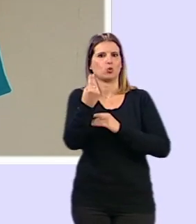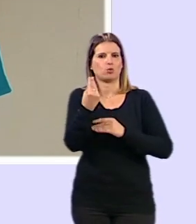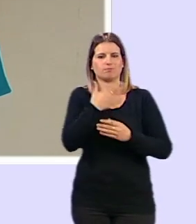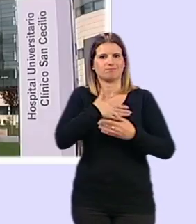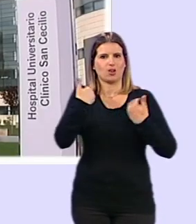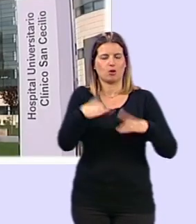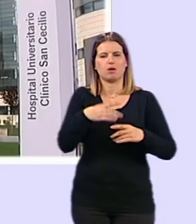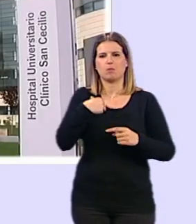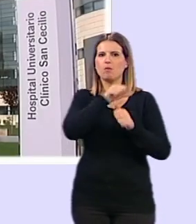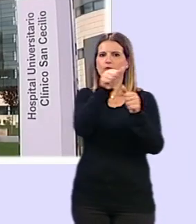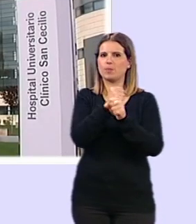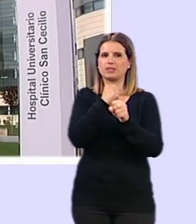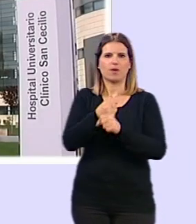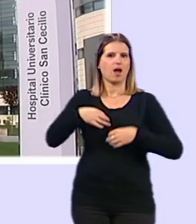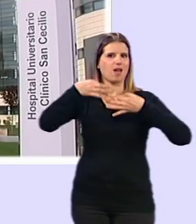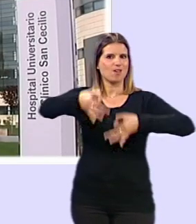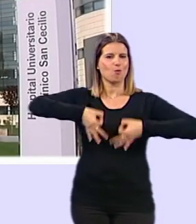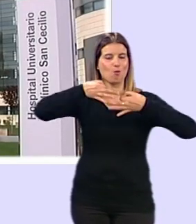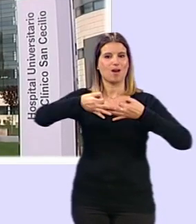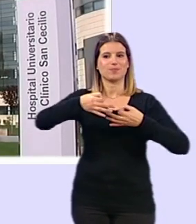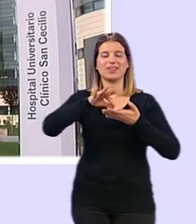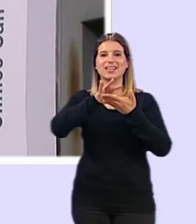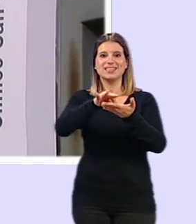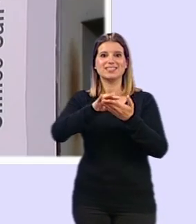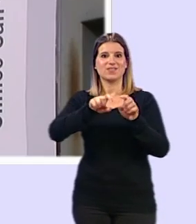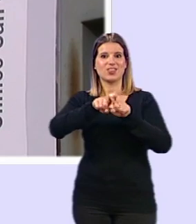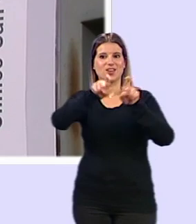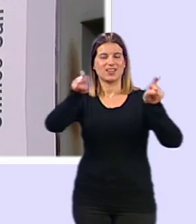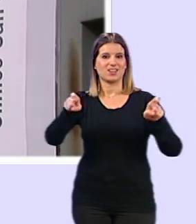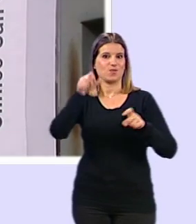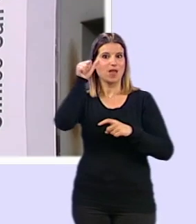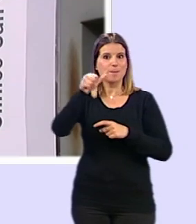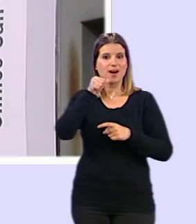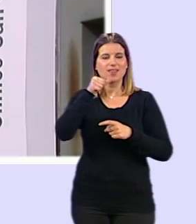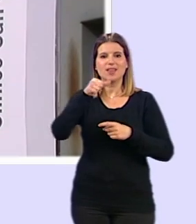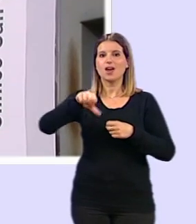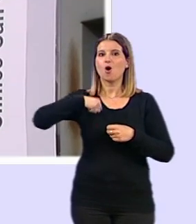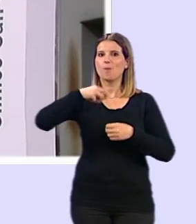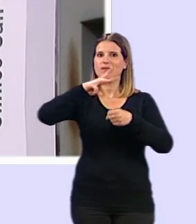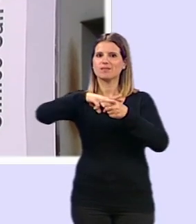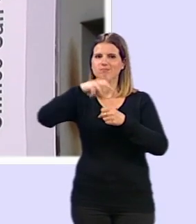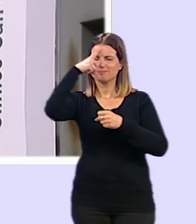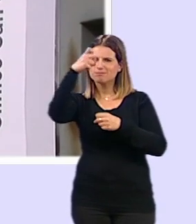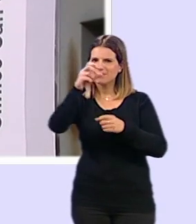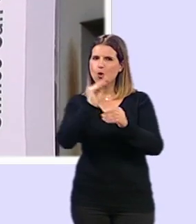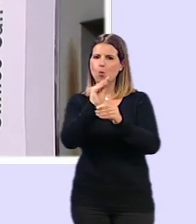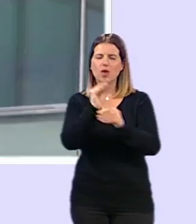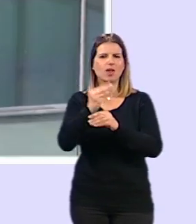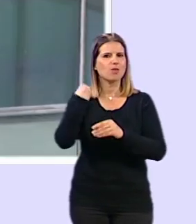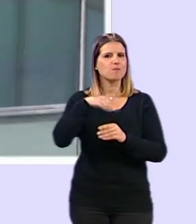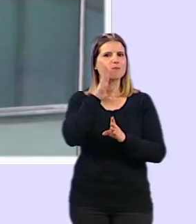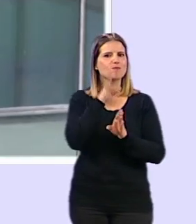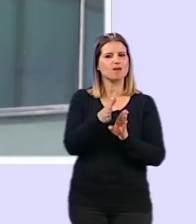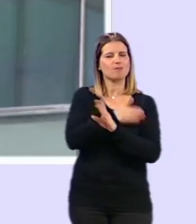cambiado nuestra forma de trabajar El servicio de obstetricia y ginecología del hospital clínico San Cecilio recuerda que los cuidados deben ser los mismos que